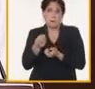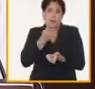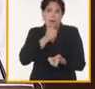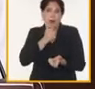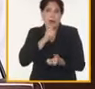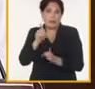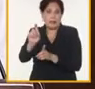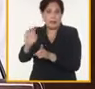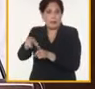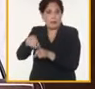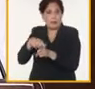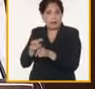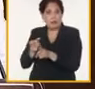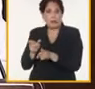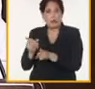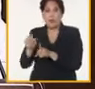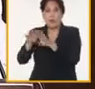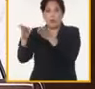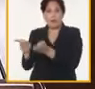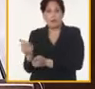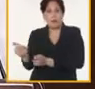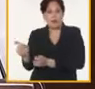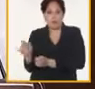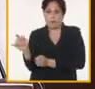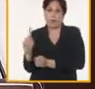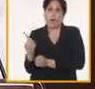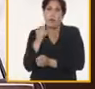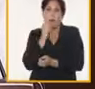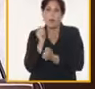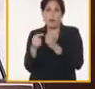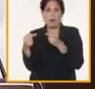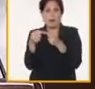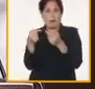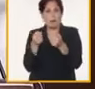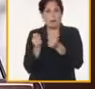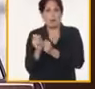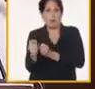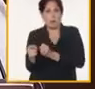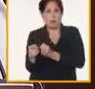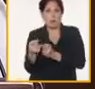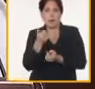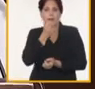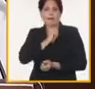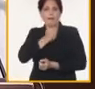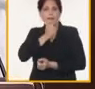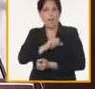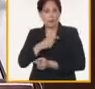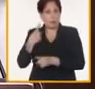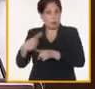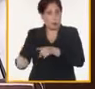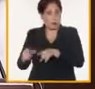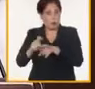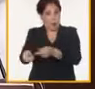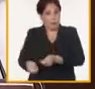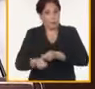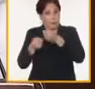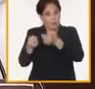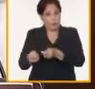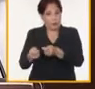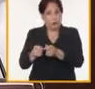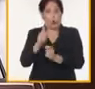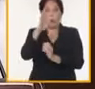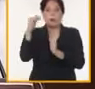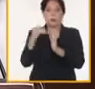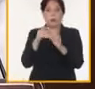para el uso de los canales digitales de pago. El movimiento de la agricultura urbana, suburbana y familiar crece en 4